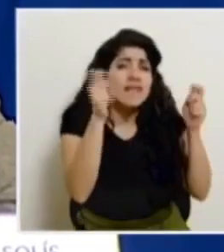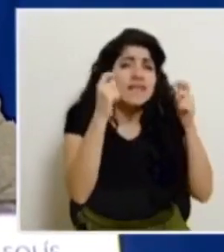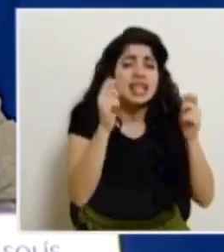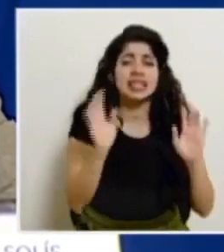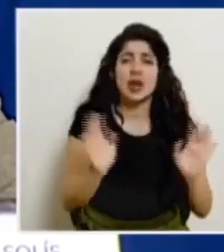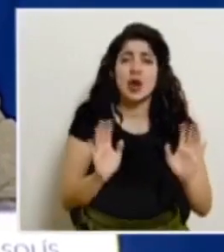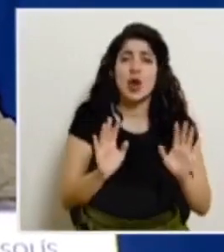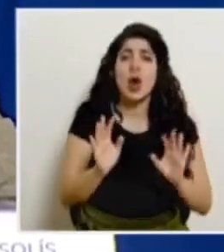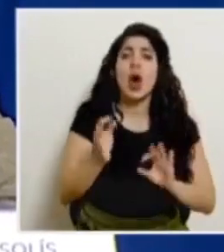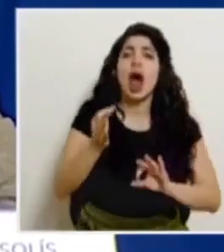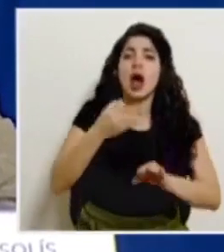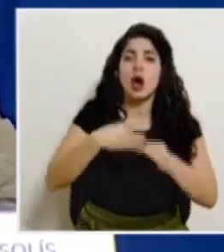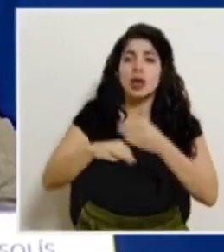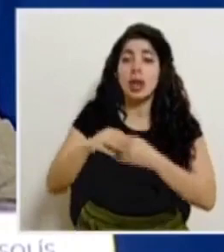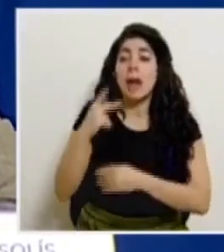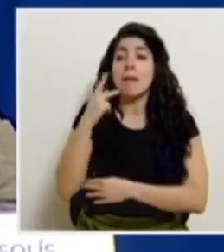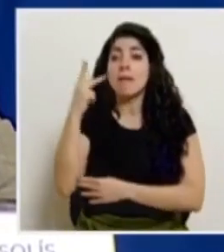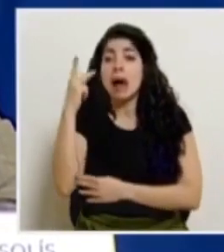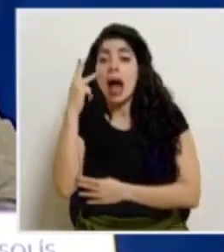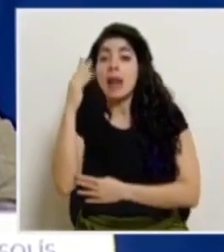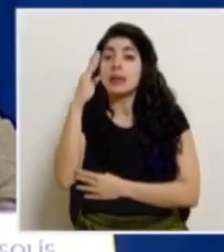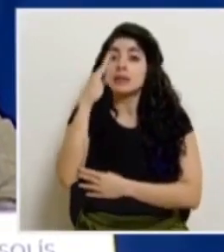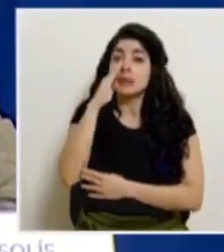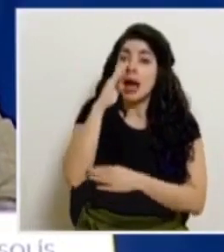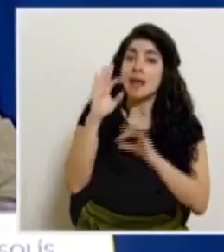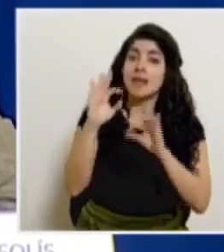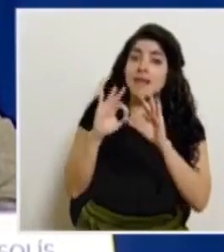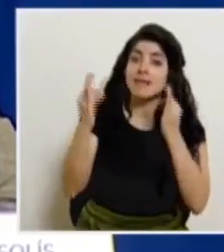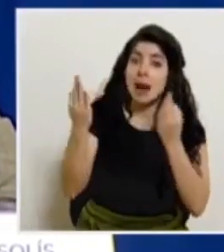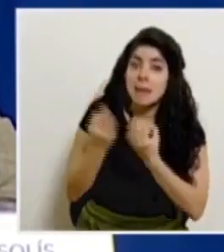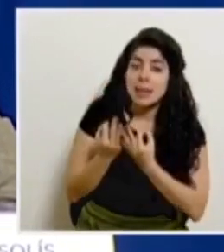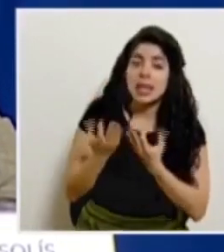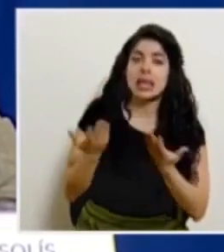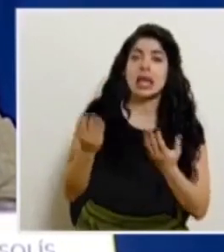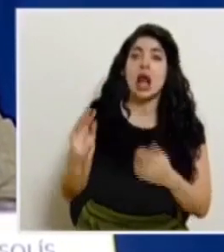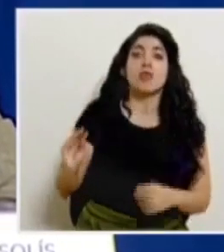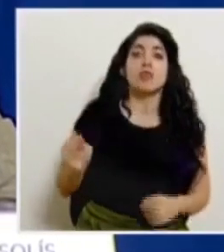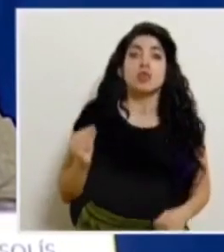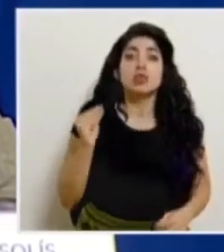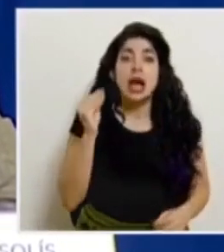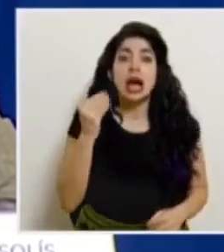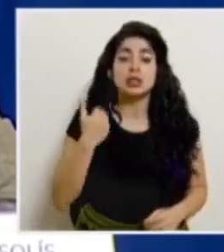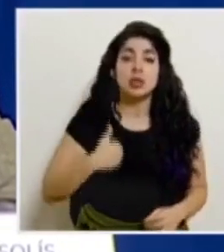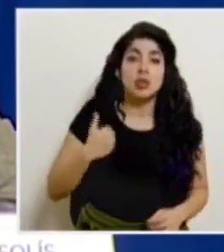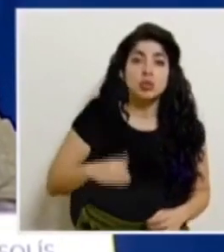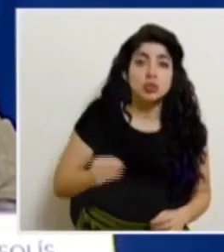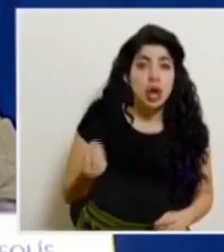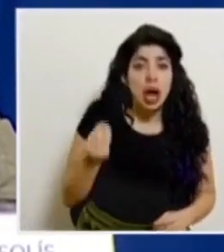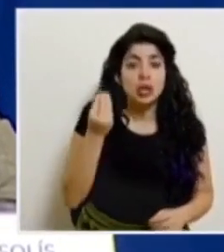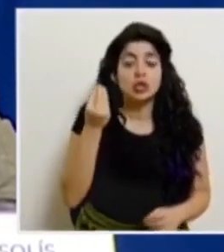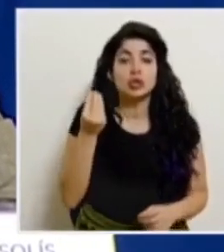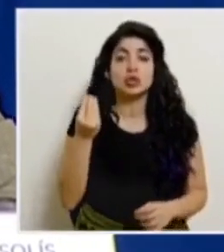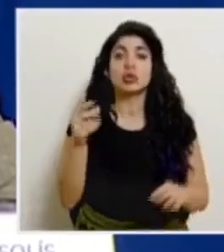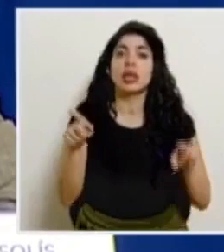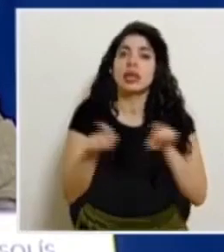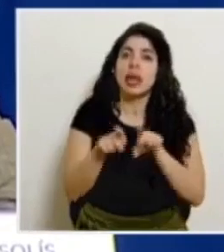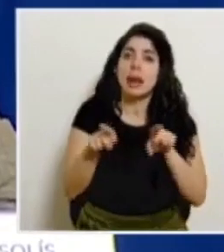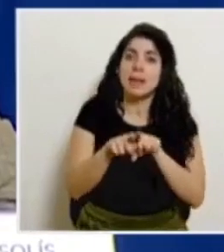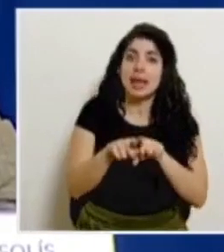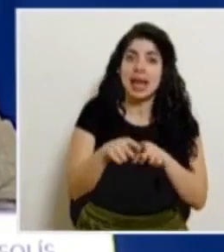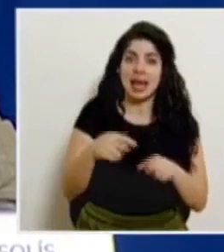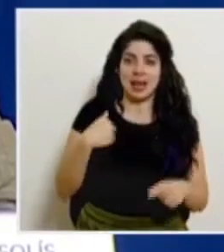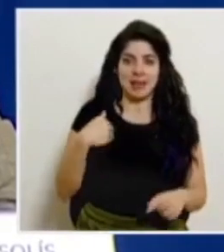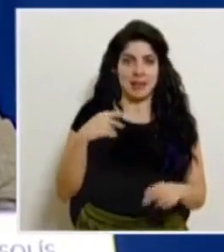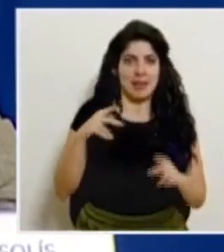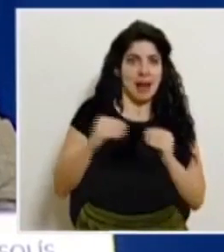trata de que los padres y madres de familia de que las muchachas y muchachos y también los que